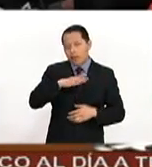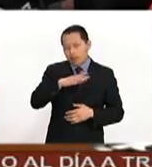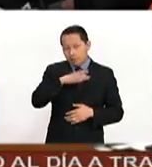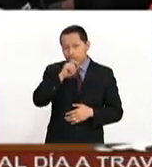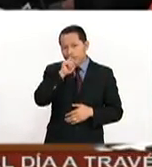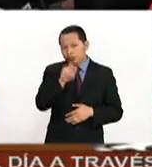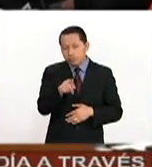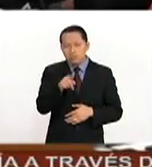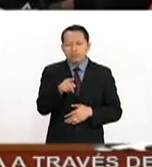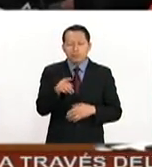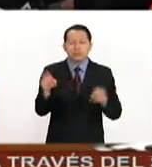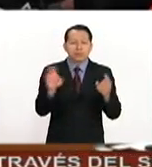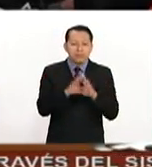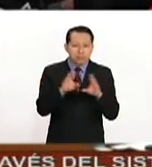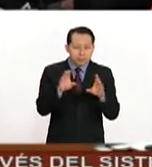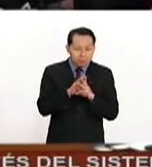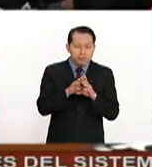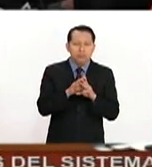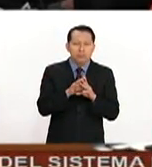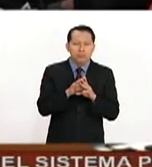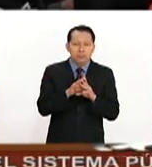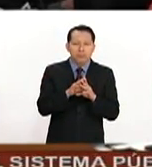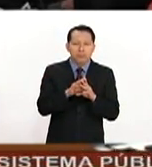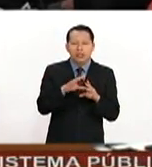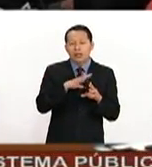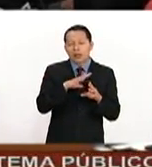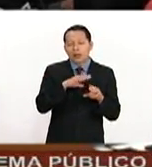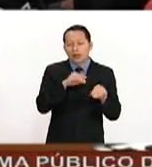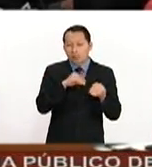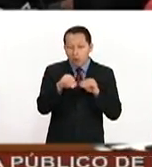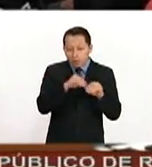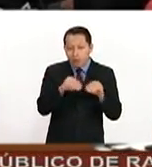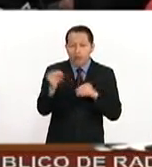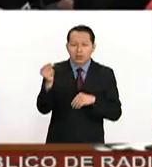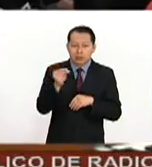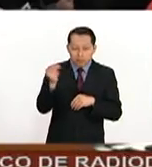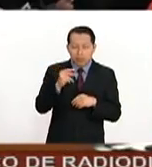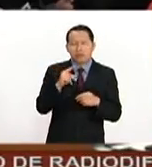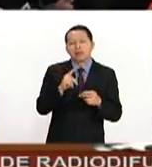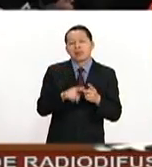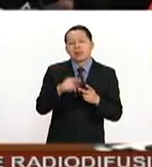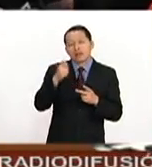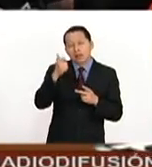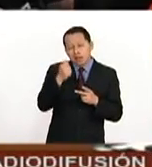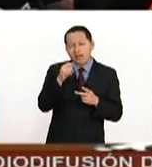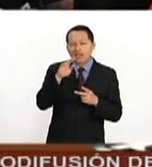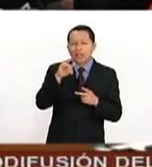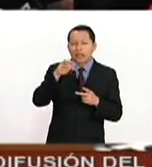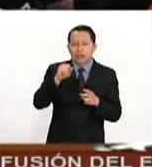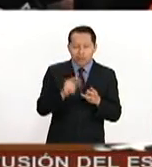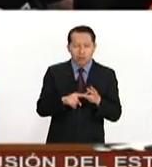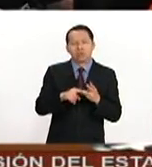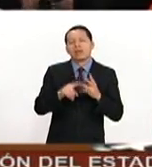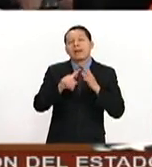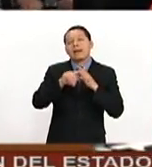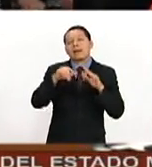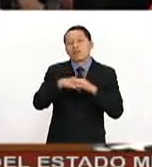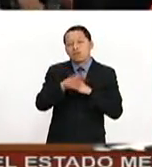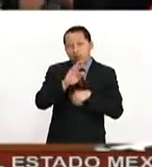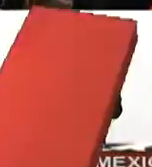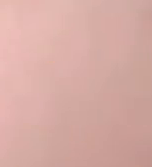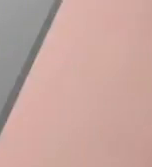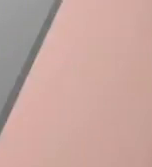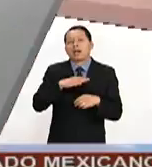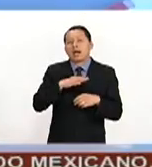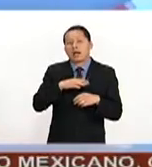en condición de movilidad y de necesidad, a los becarios, a los refugiados, a los asilados.